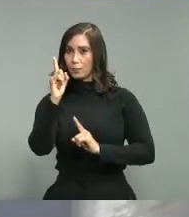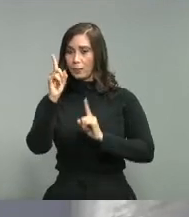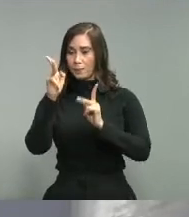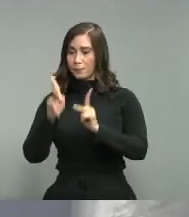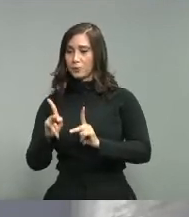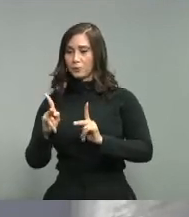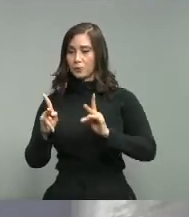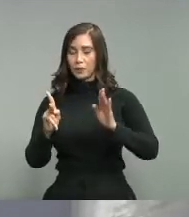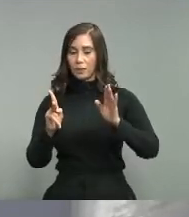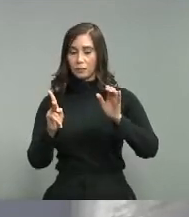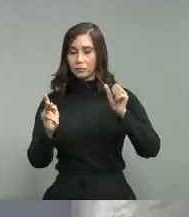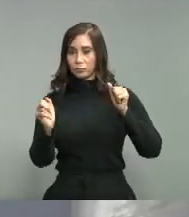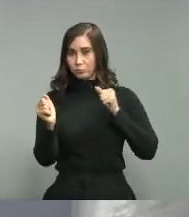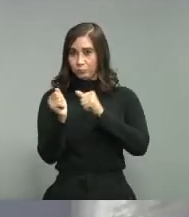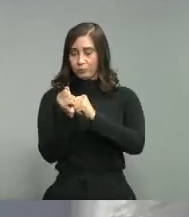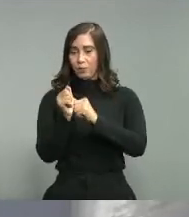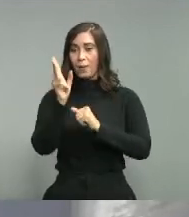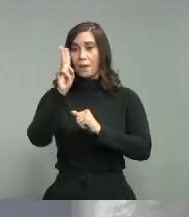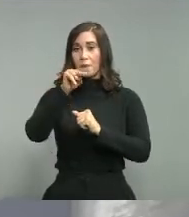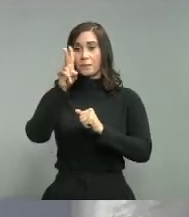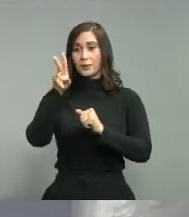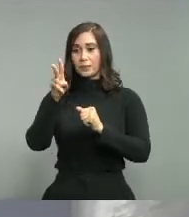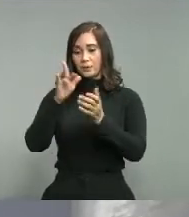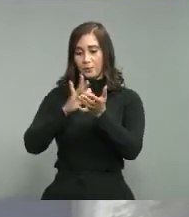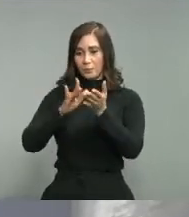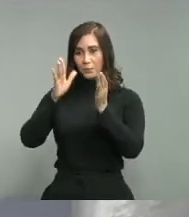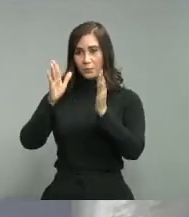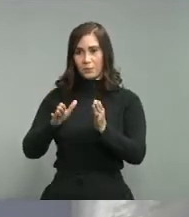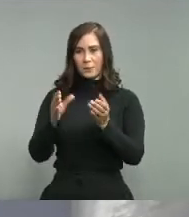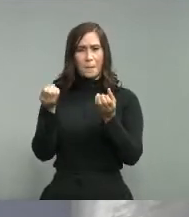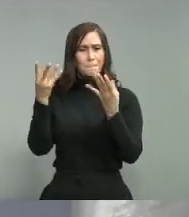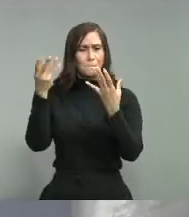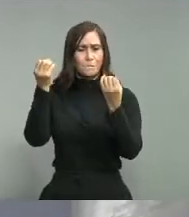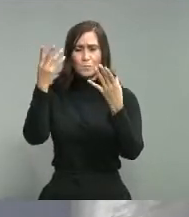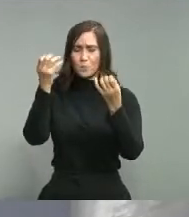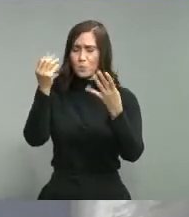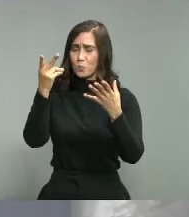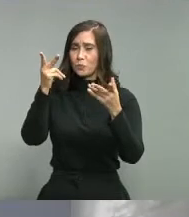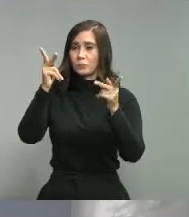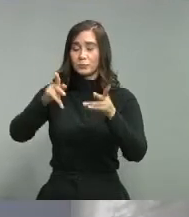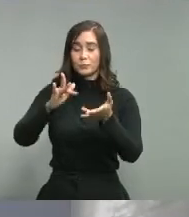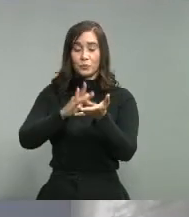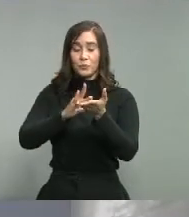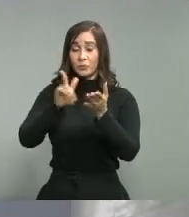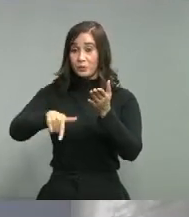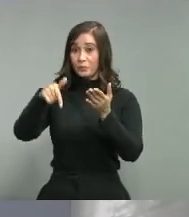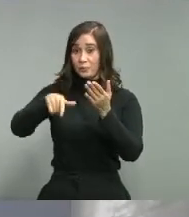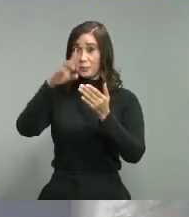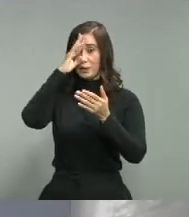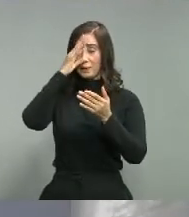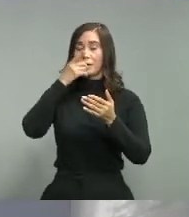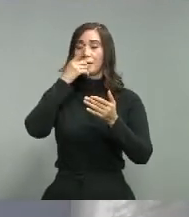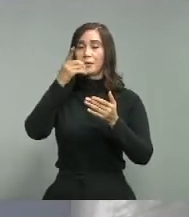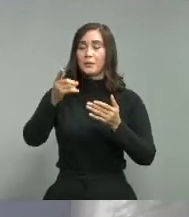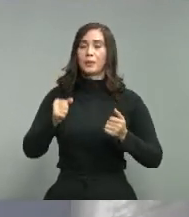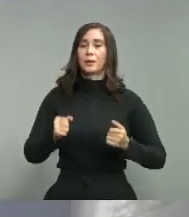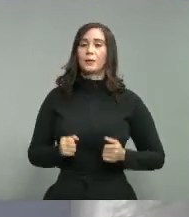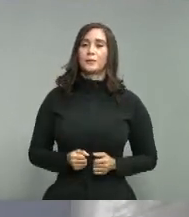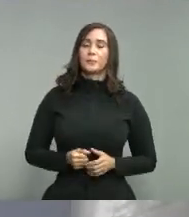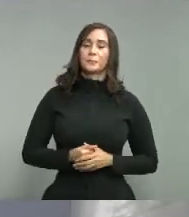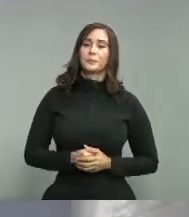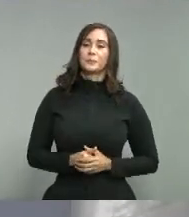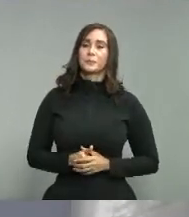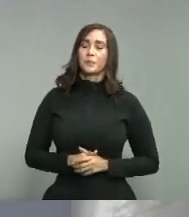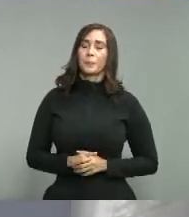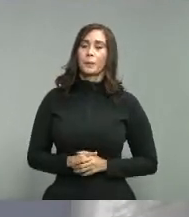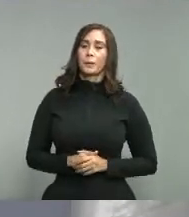que estaríamos por encima de los 12 enfermeras por 10.000 que están señalados en los indicadores